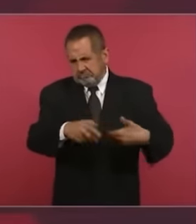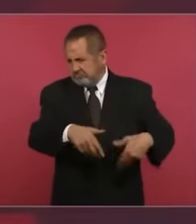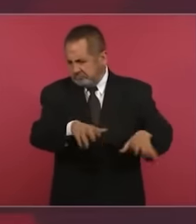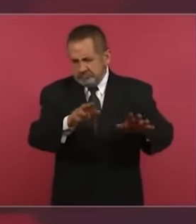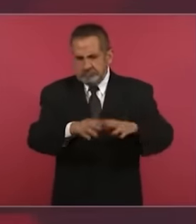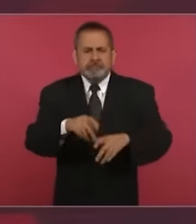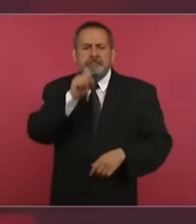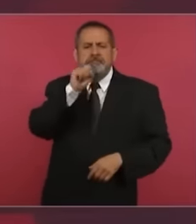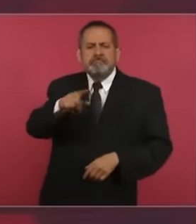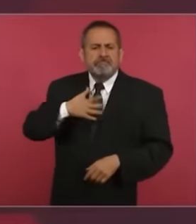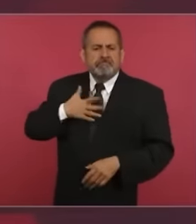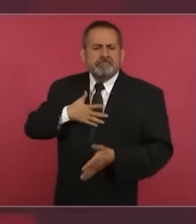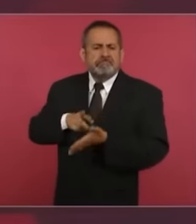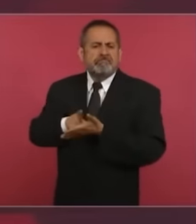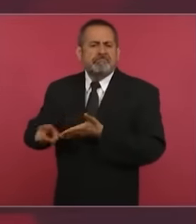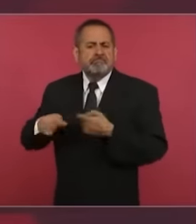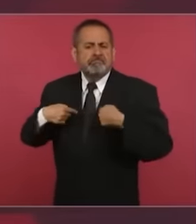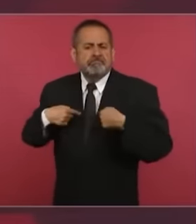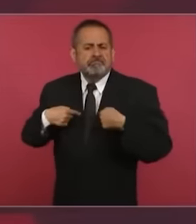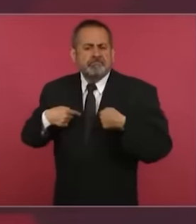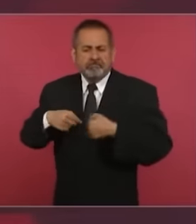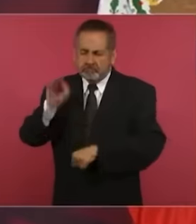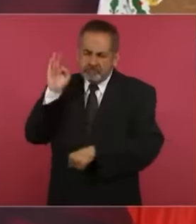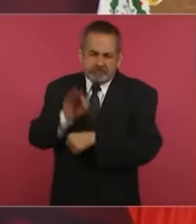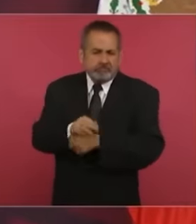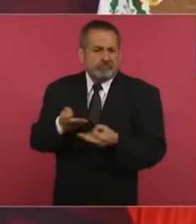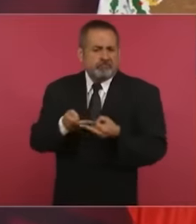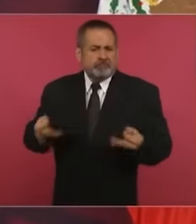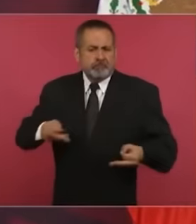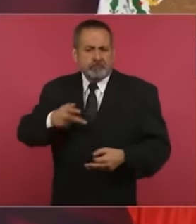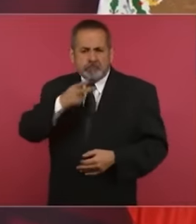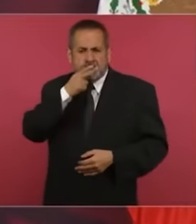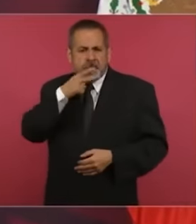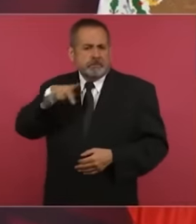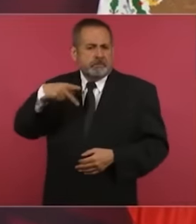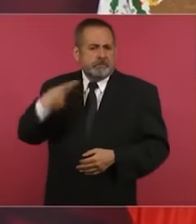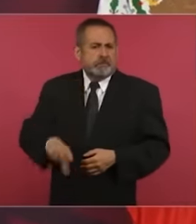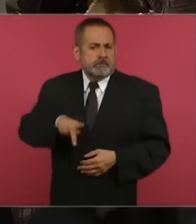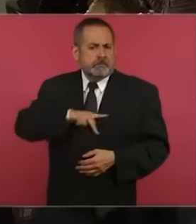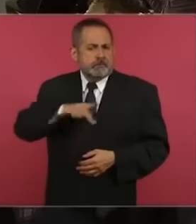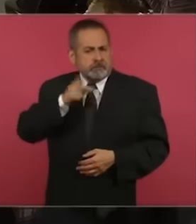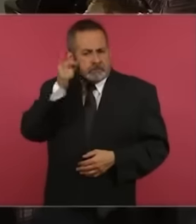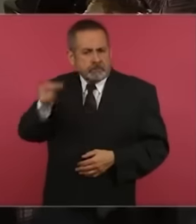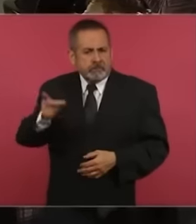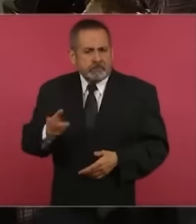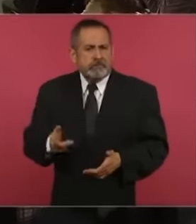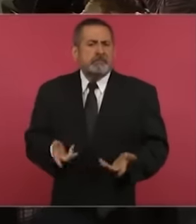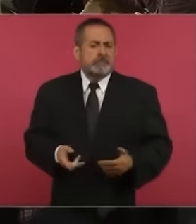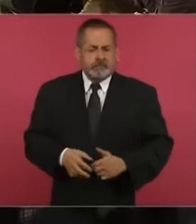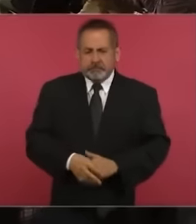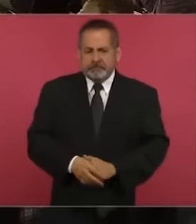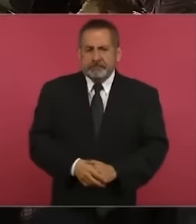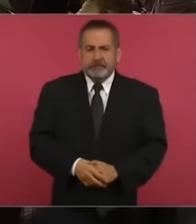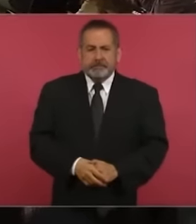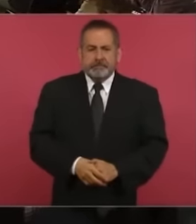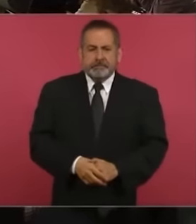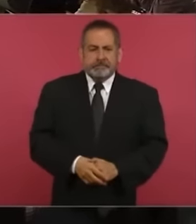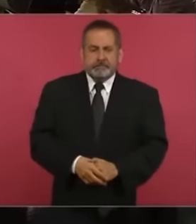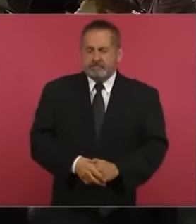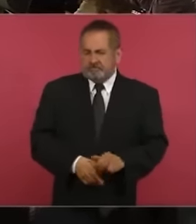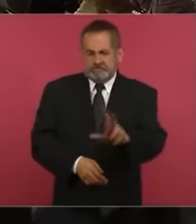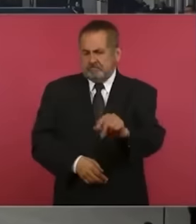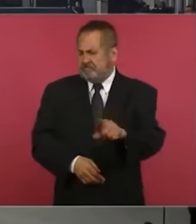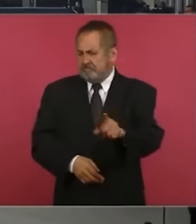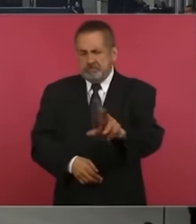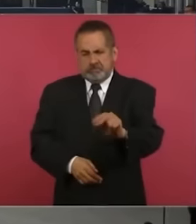pero también nosotros. Tenemos derecho a cuidar nuestro territorio. ¿Usted cree que el presidente Biden no se siente por este caso? No,